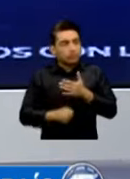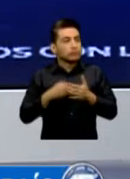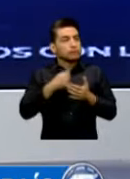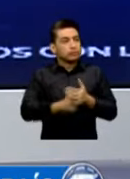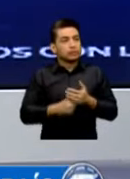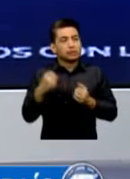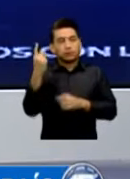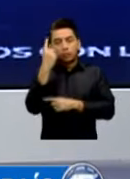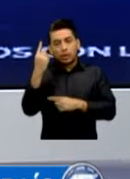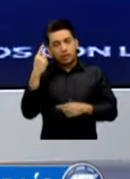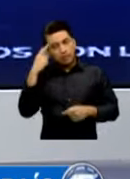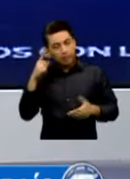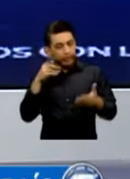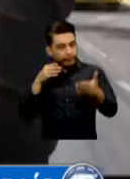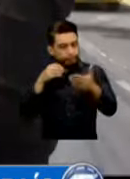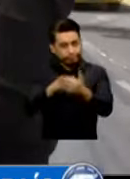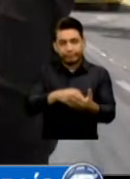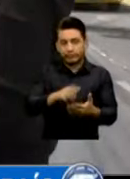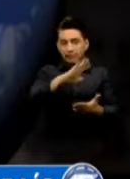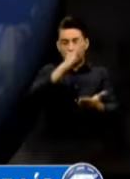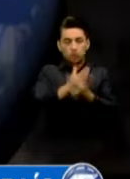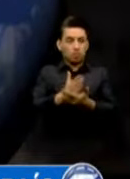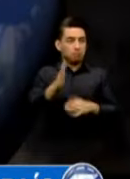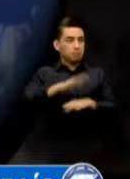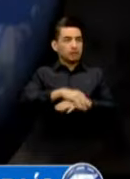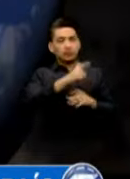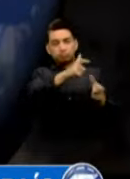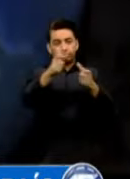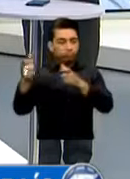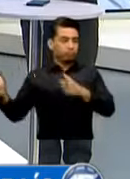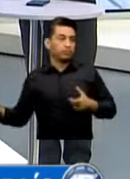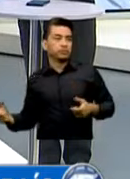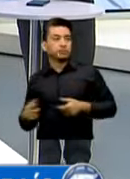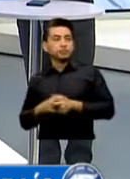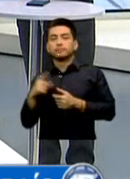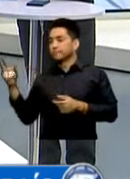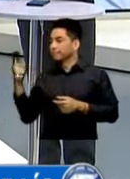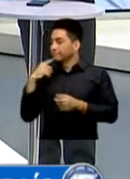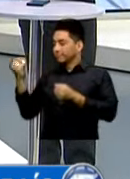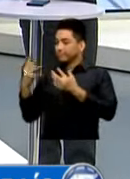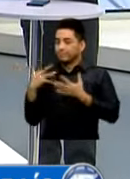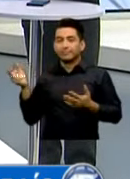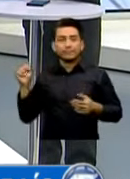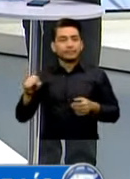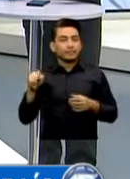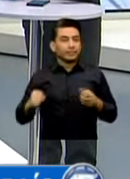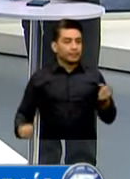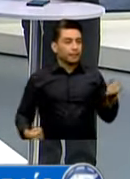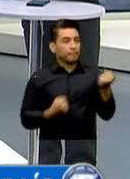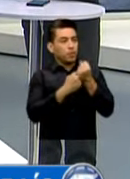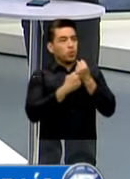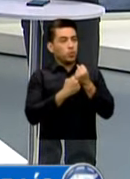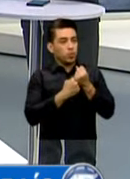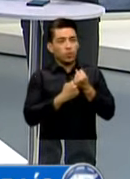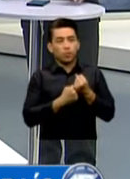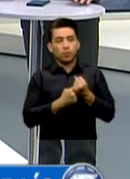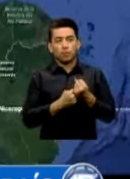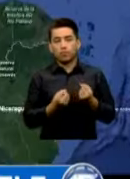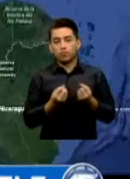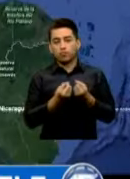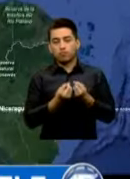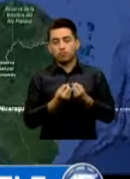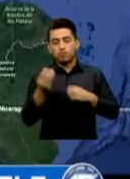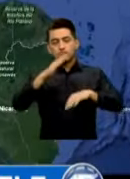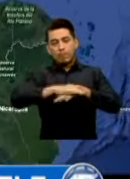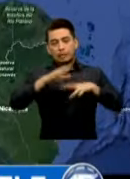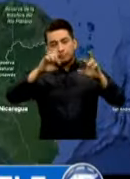La Criminalidad Y Alves Bozaba Usted Alguna Manera Del Refuerzo Que Han Tenido El Número De Elementos De Esta Comunicación